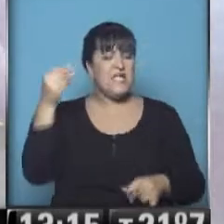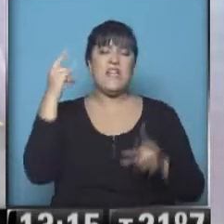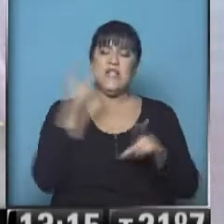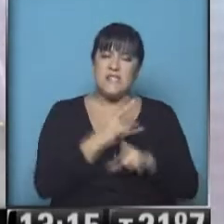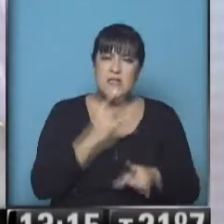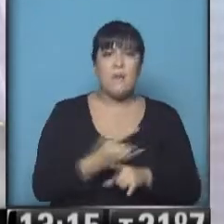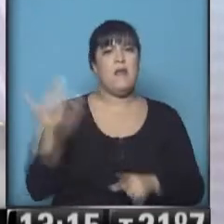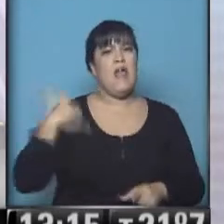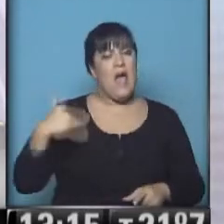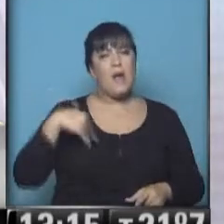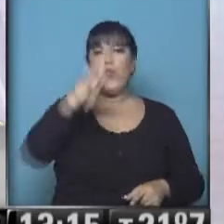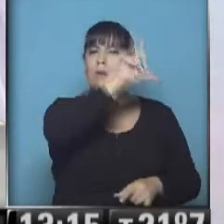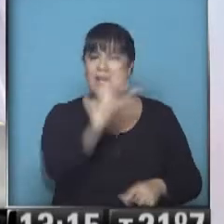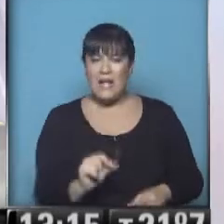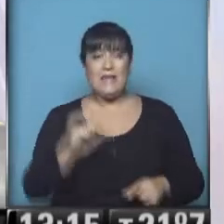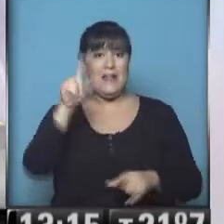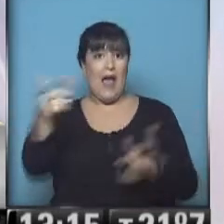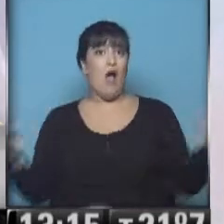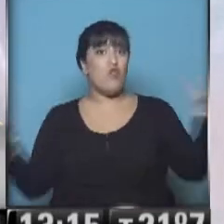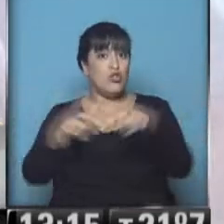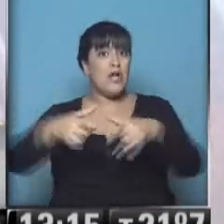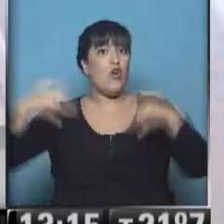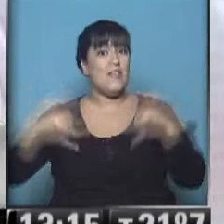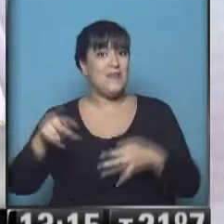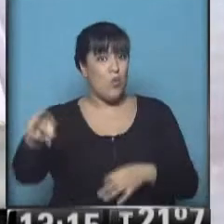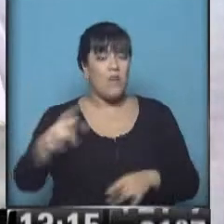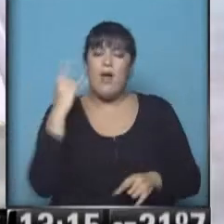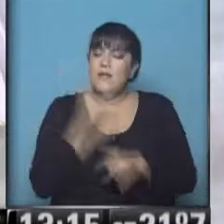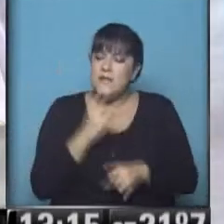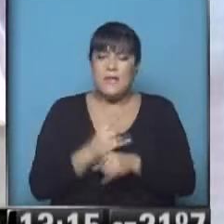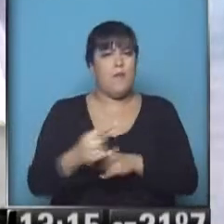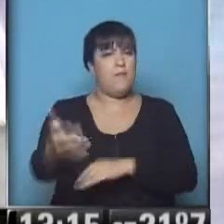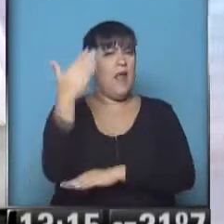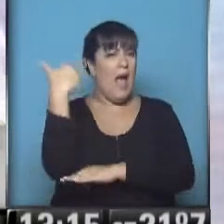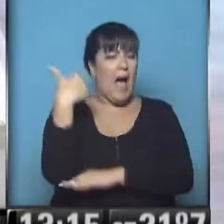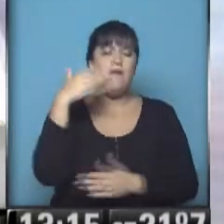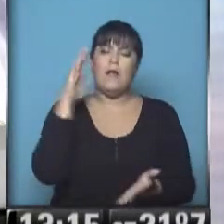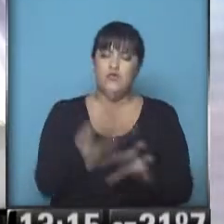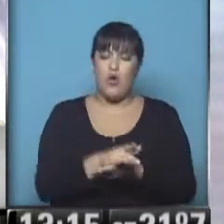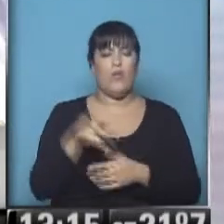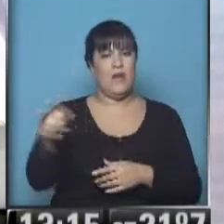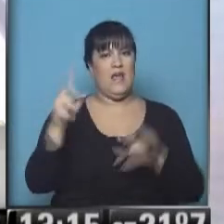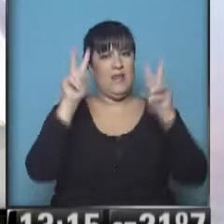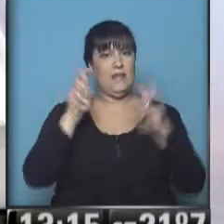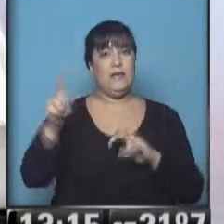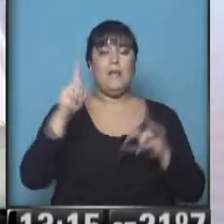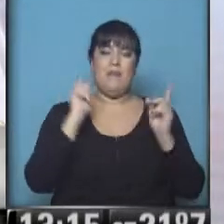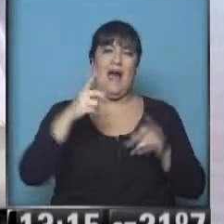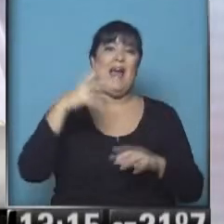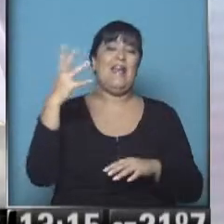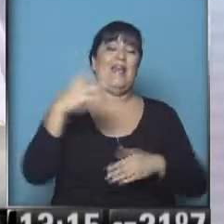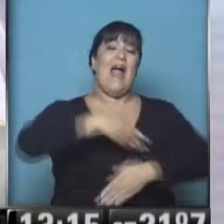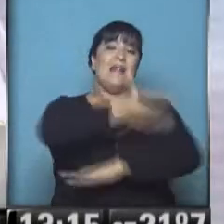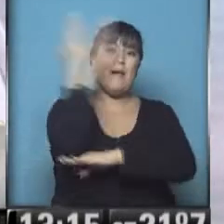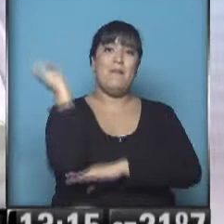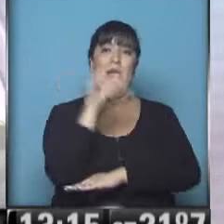Argentina cuando viene al Consejo de Seguridad, al Consejo, a la Asamblea, no quiero decir, de Naciones Unidas. Es